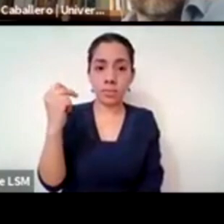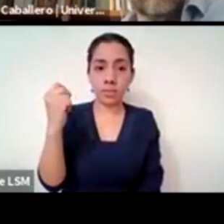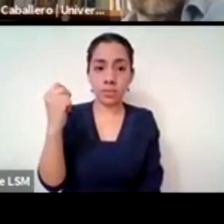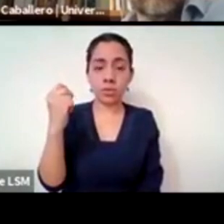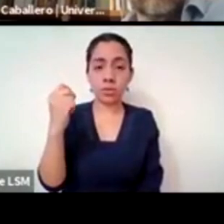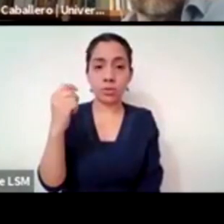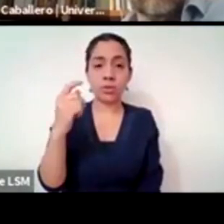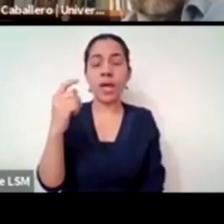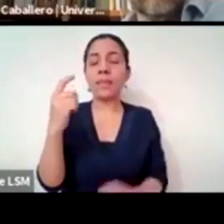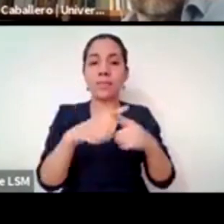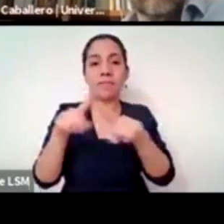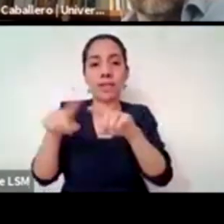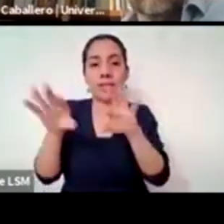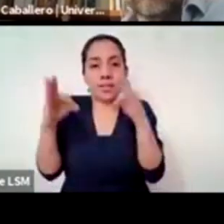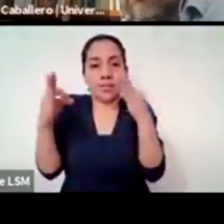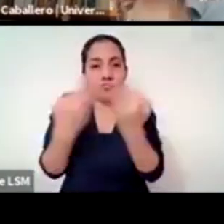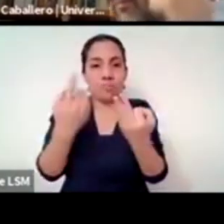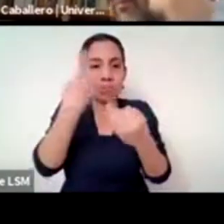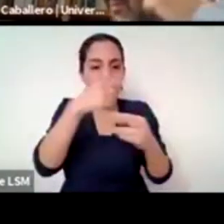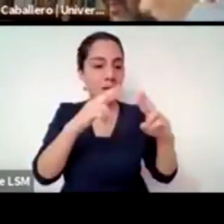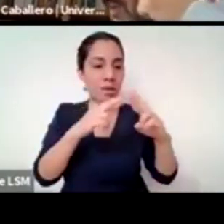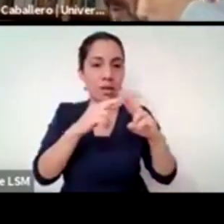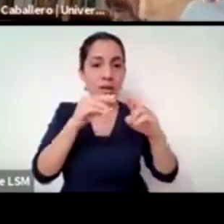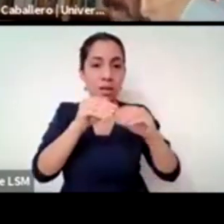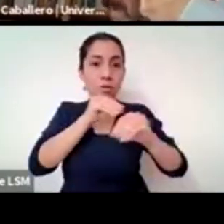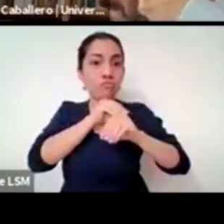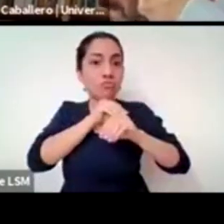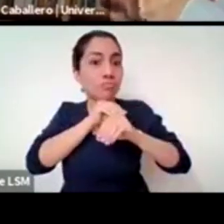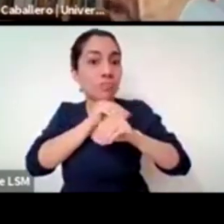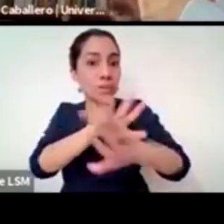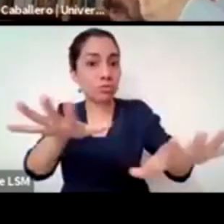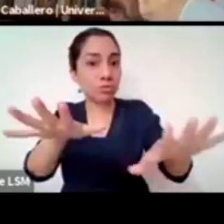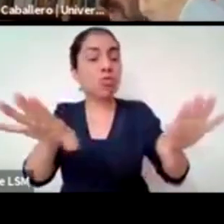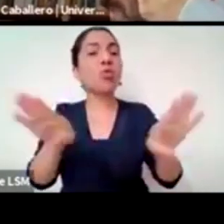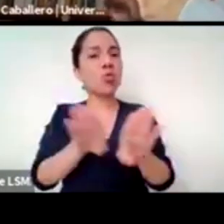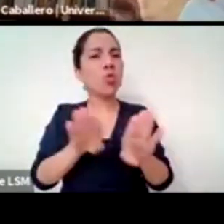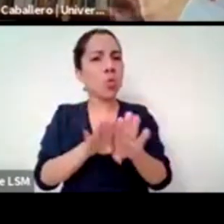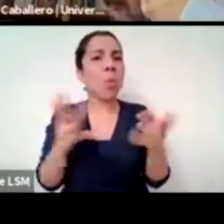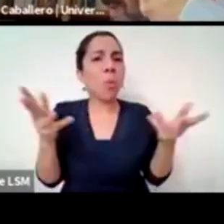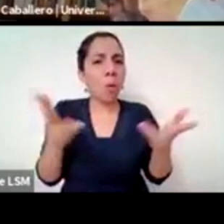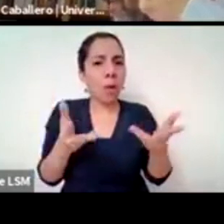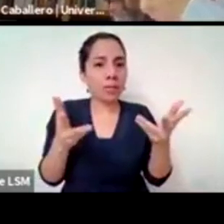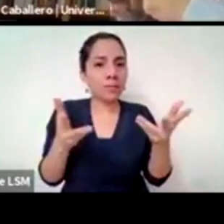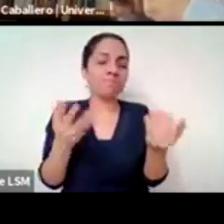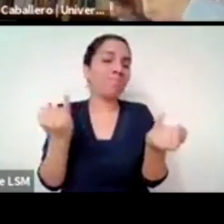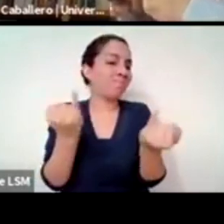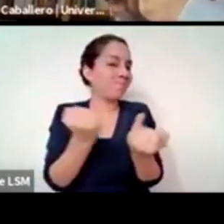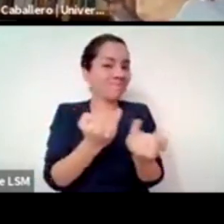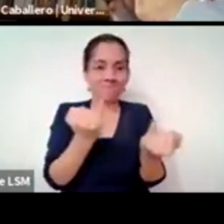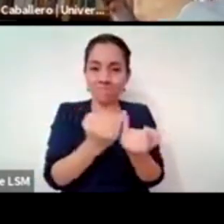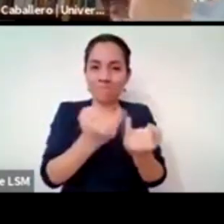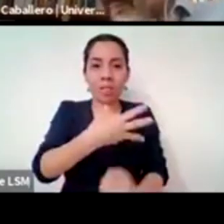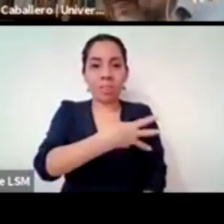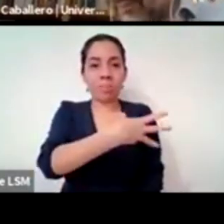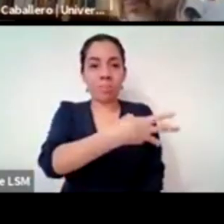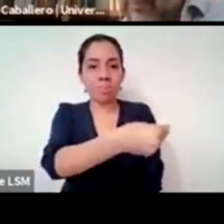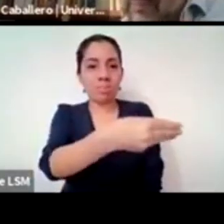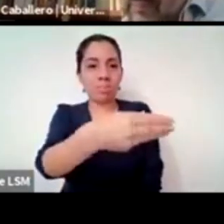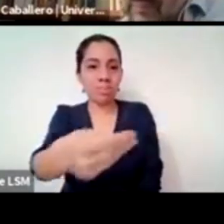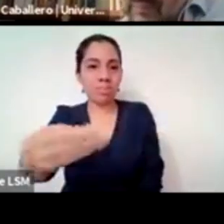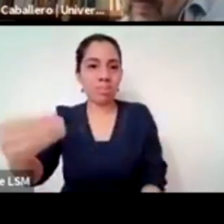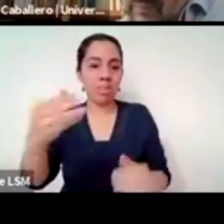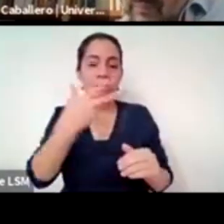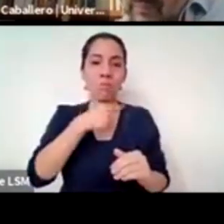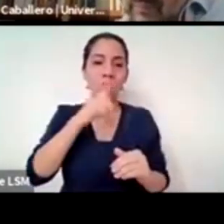religiones para expandir la desigualdad de género pero al mismo tiempo